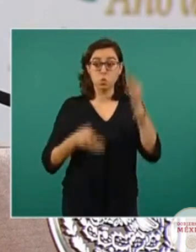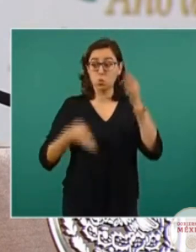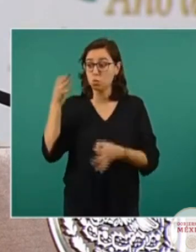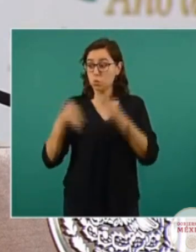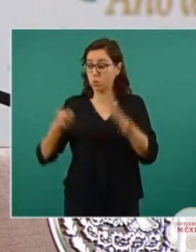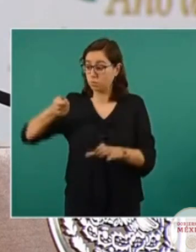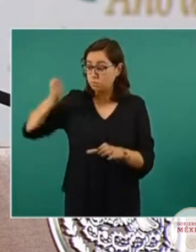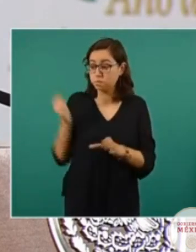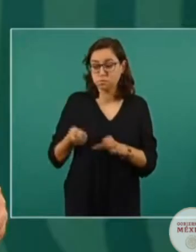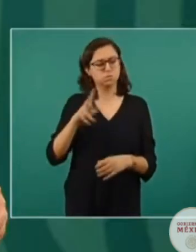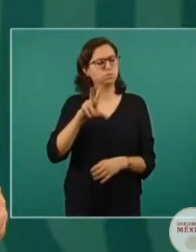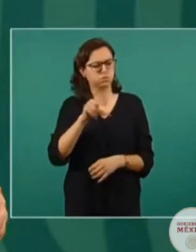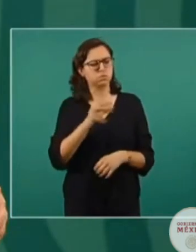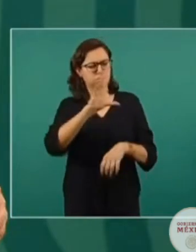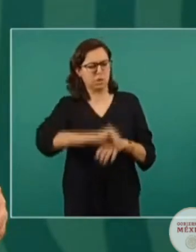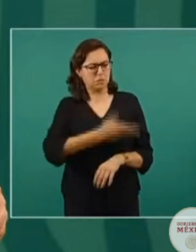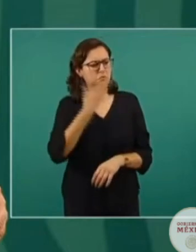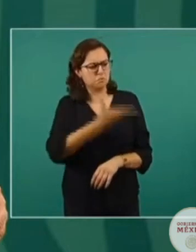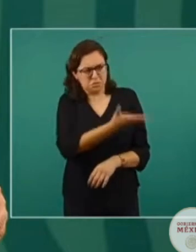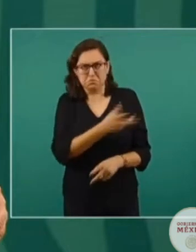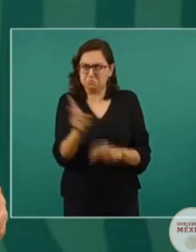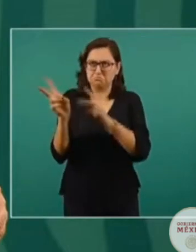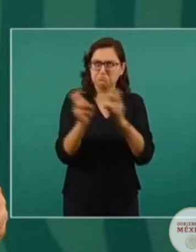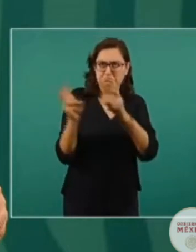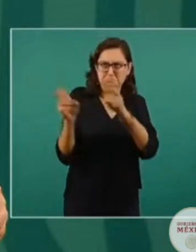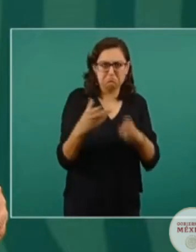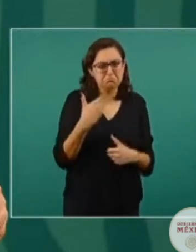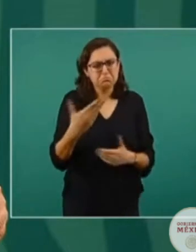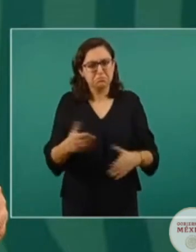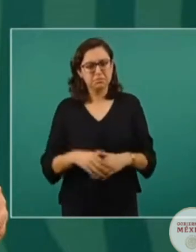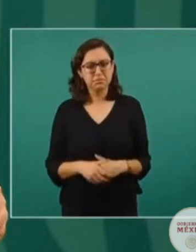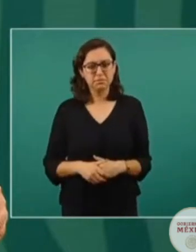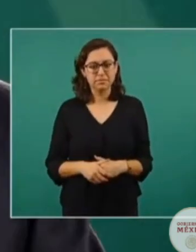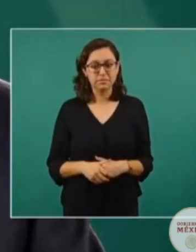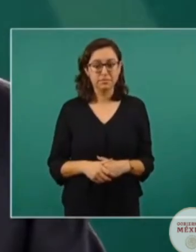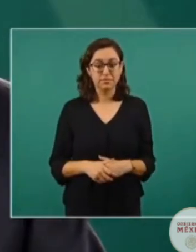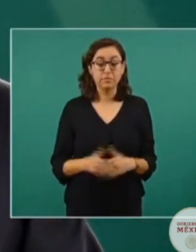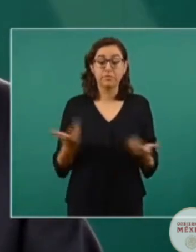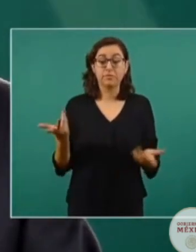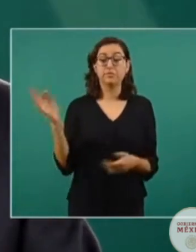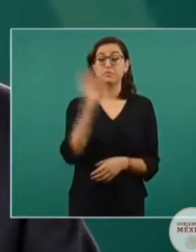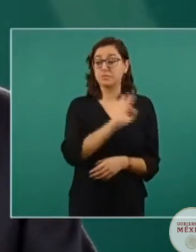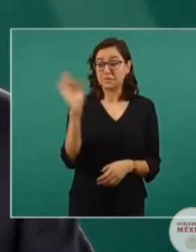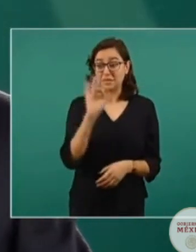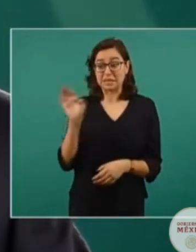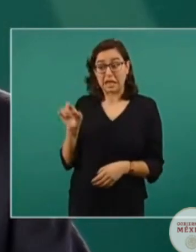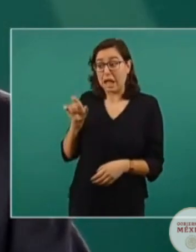Lo dije la vez pasada y lo voy a seguir diciendo, porque a lo mejor él ni sabe